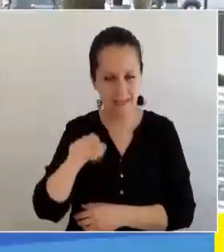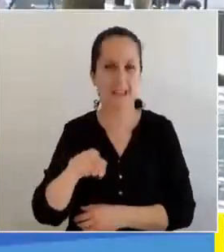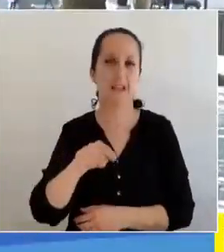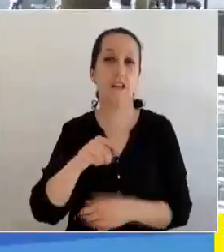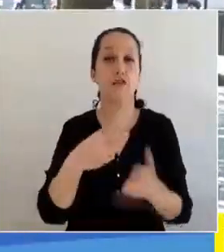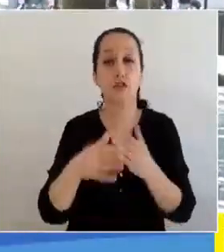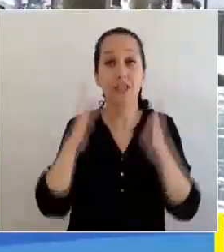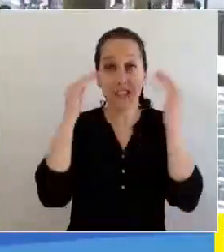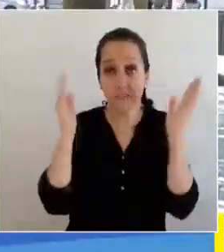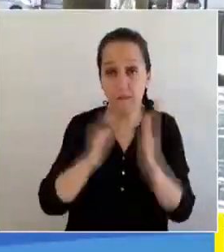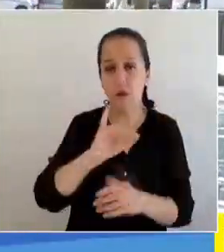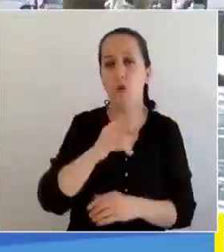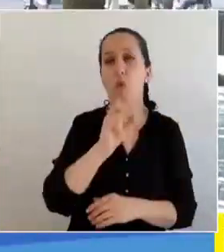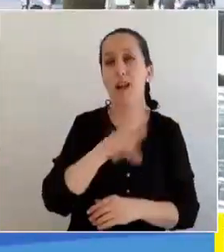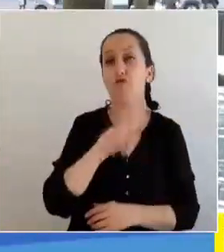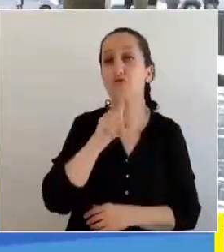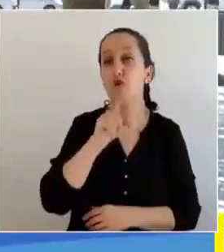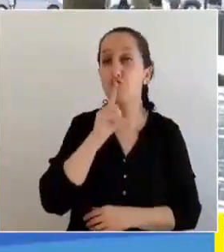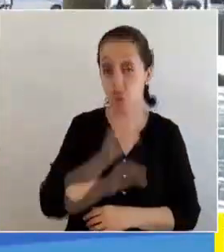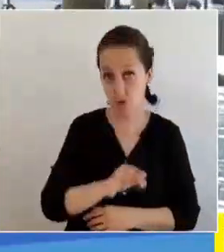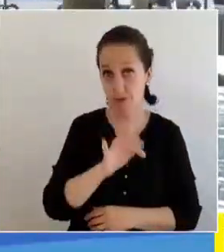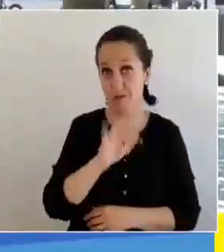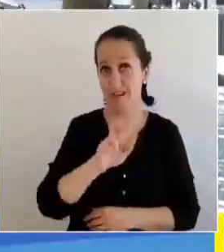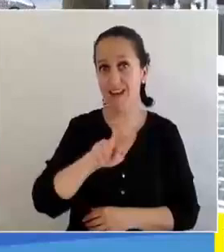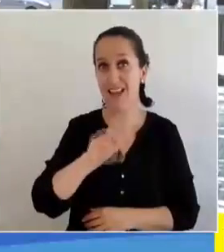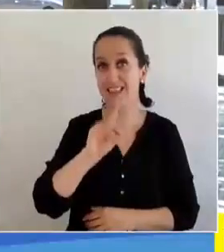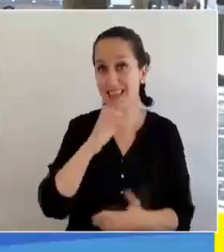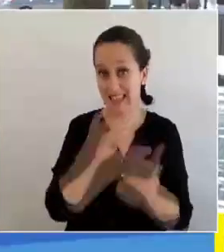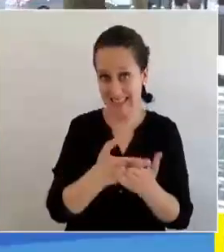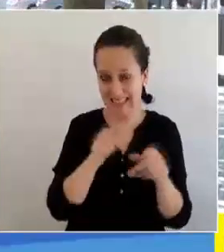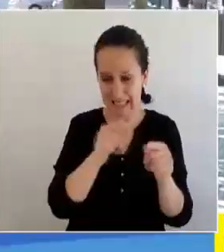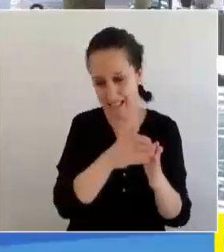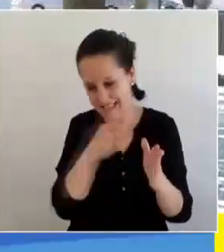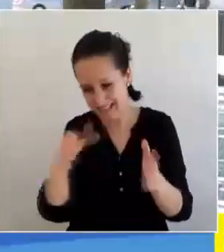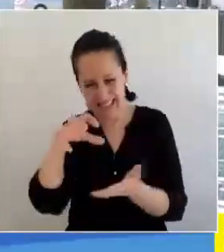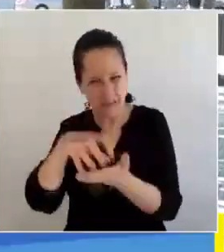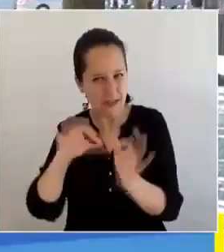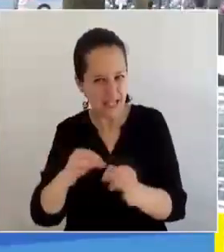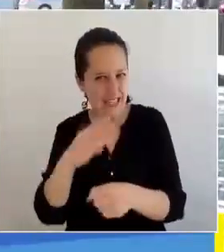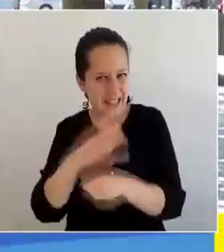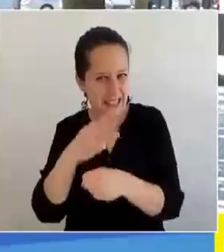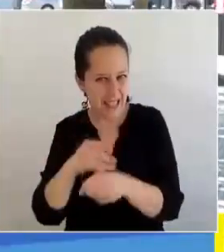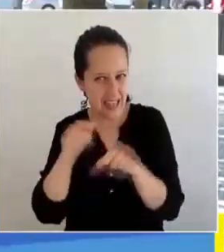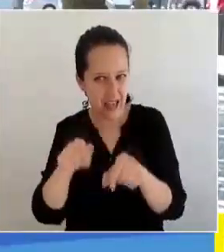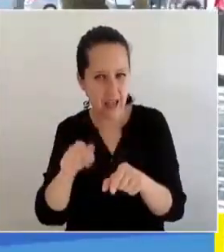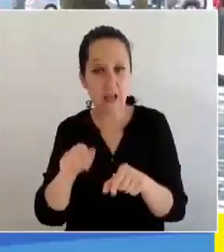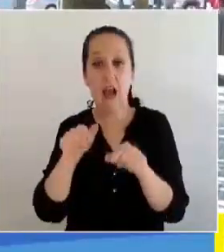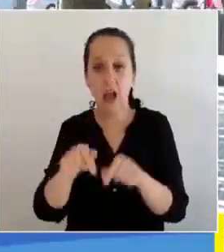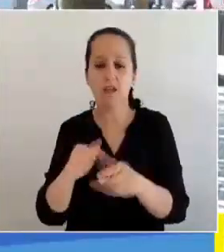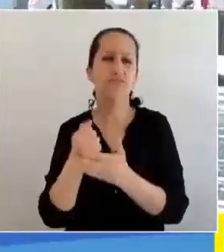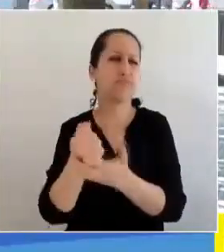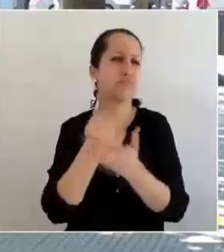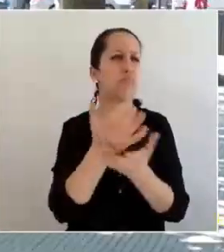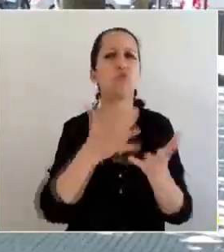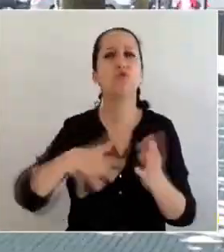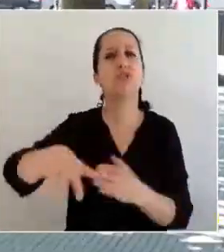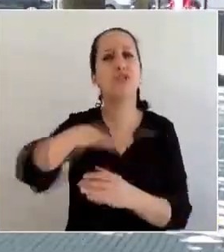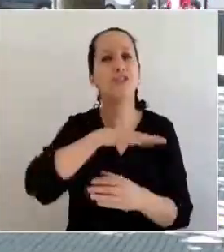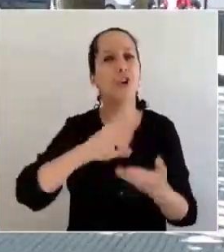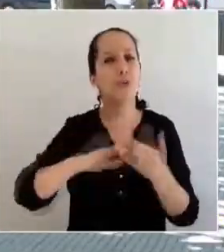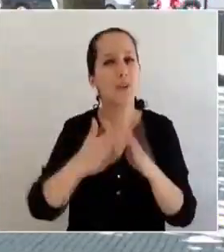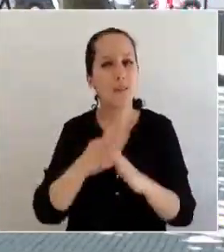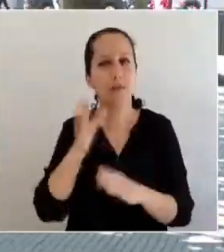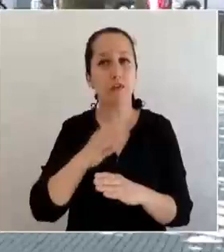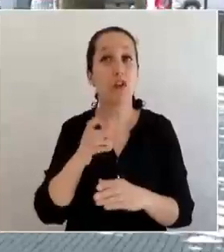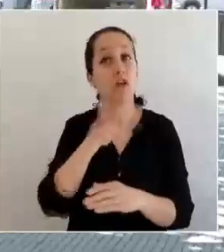SESFAM, Juan Soto Fernández. Este servicio ha tenido un importante impacto en la comunidad del sector por esto han